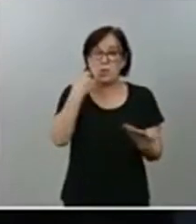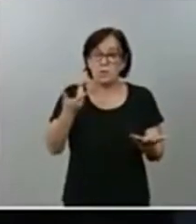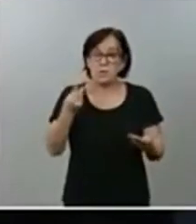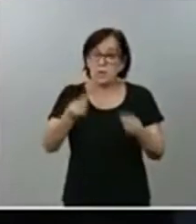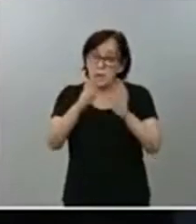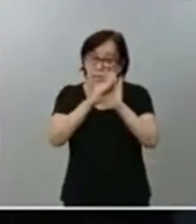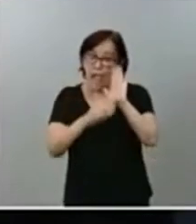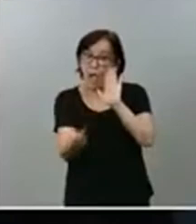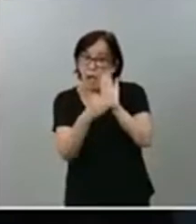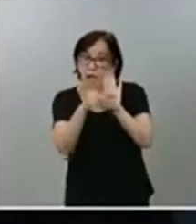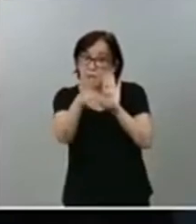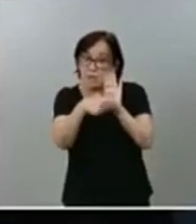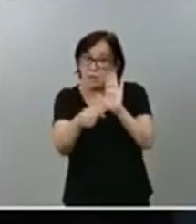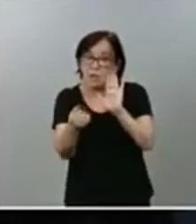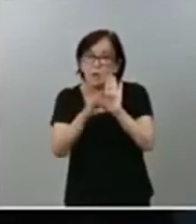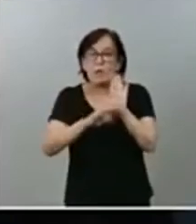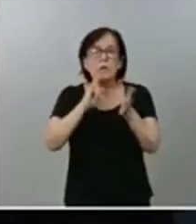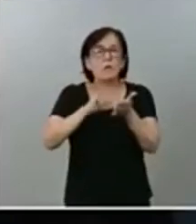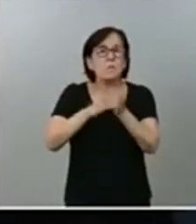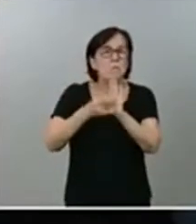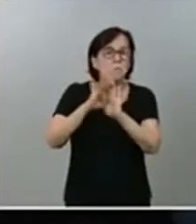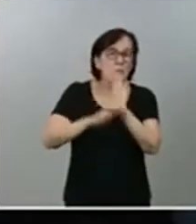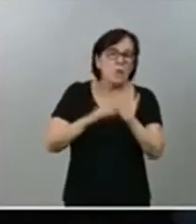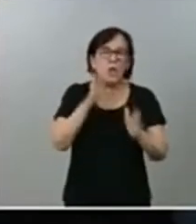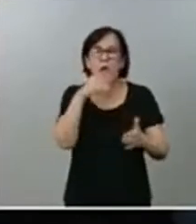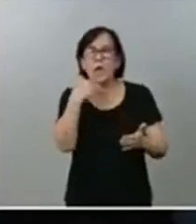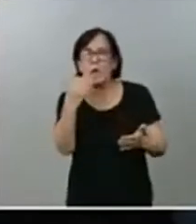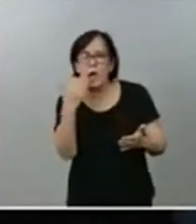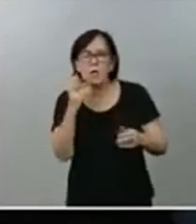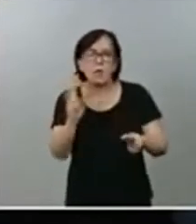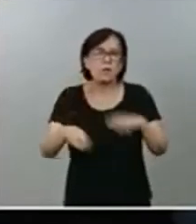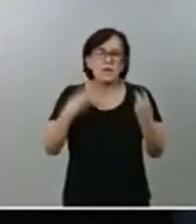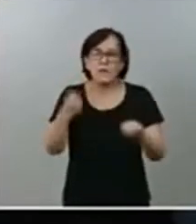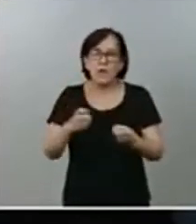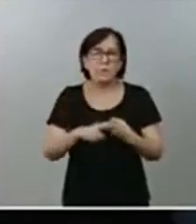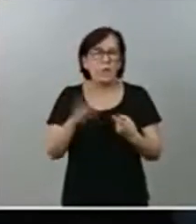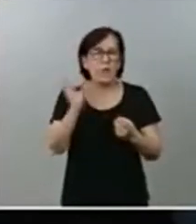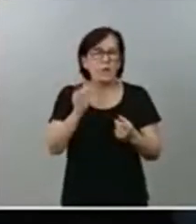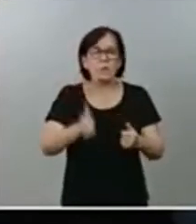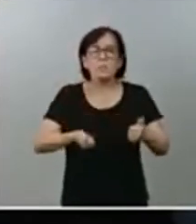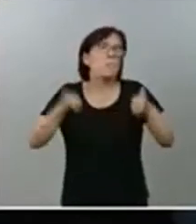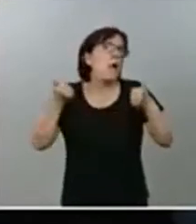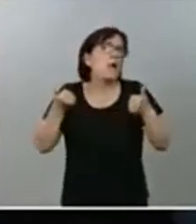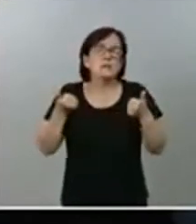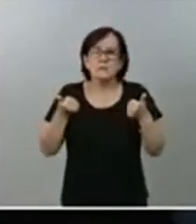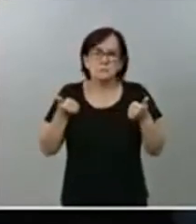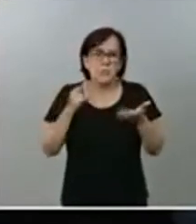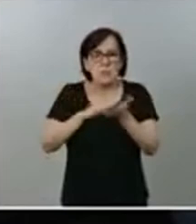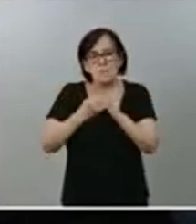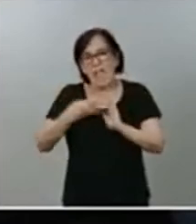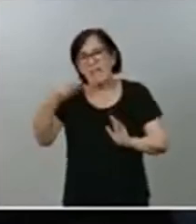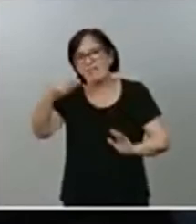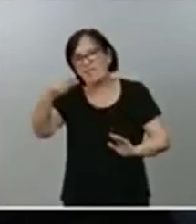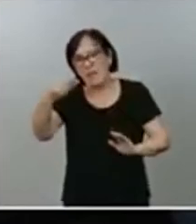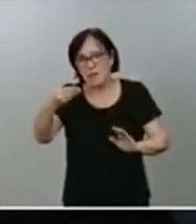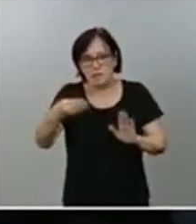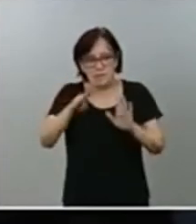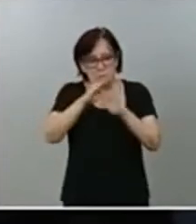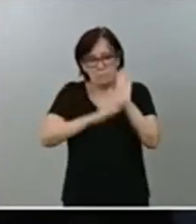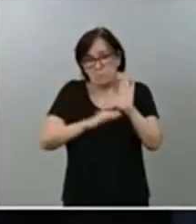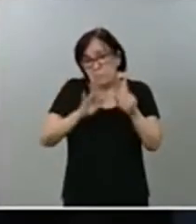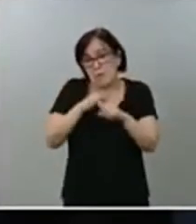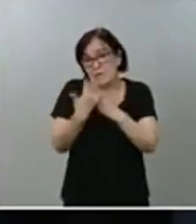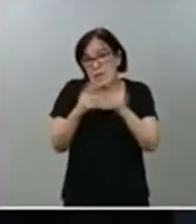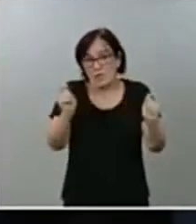si creen que hace falta alguna reforma o si no hay más plan B que el estado de alarma.